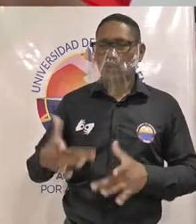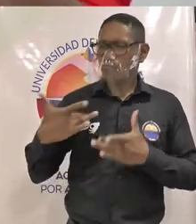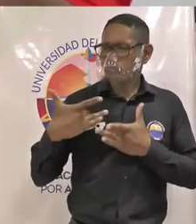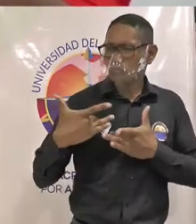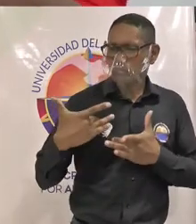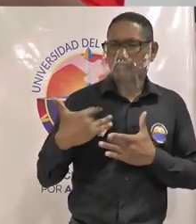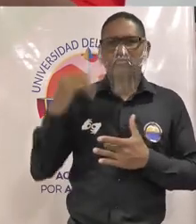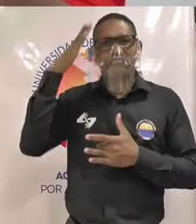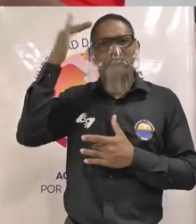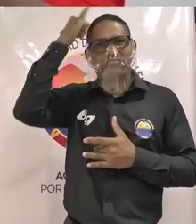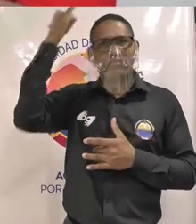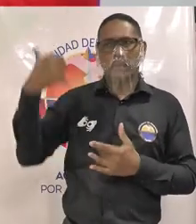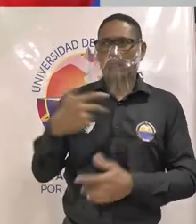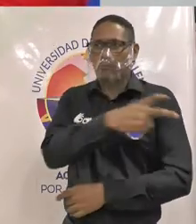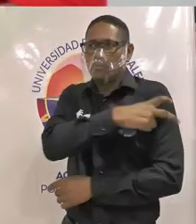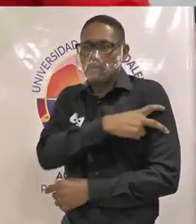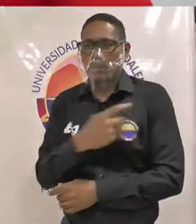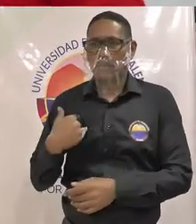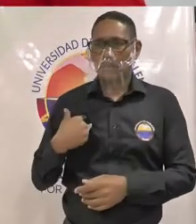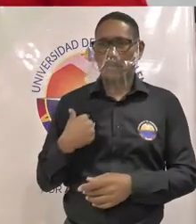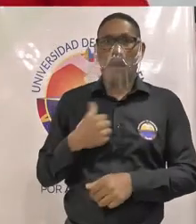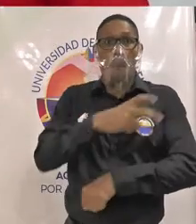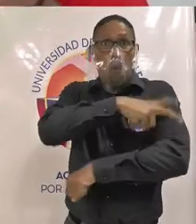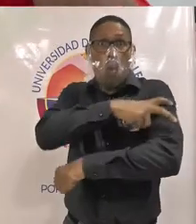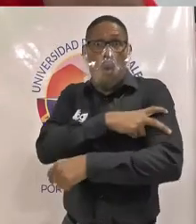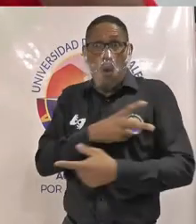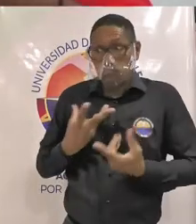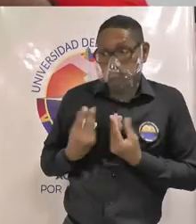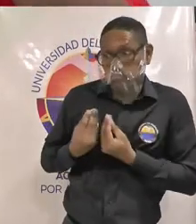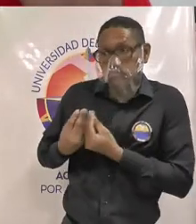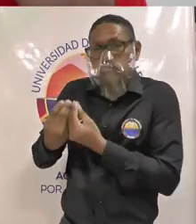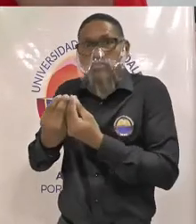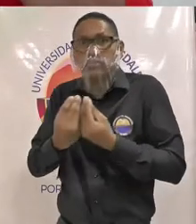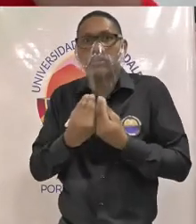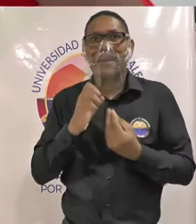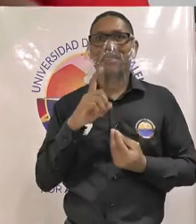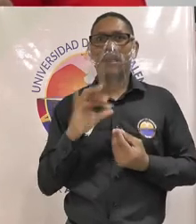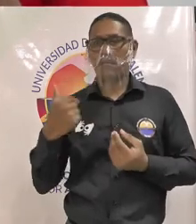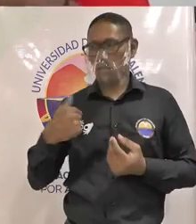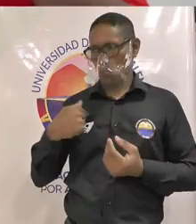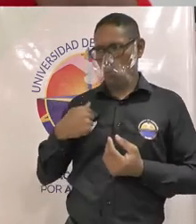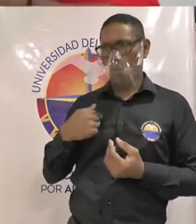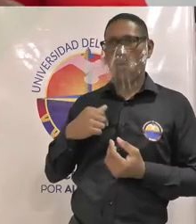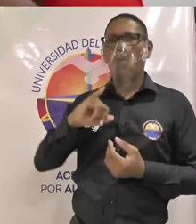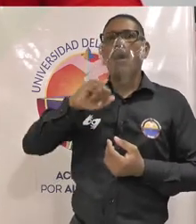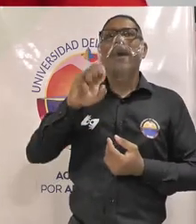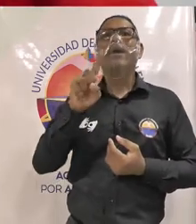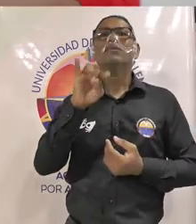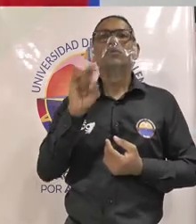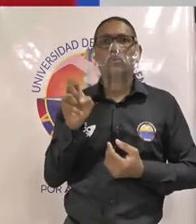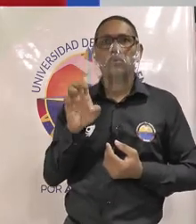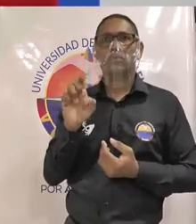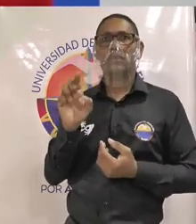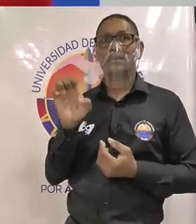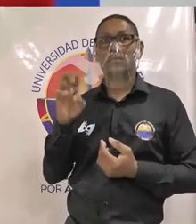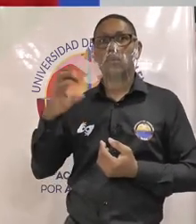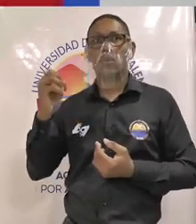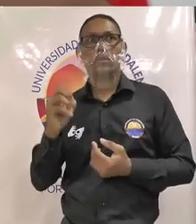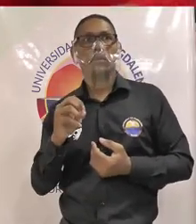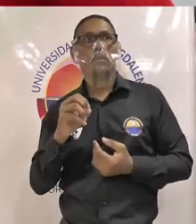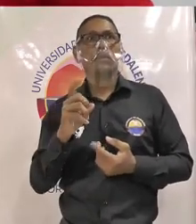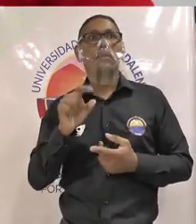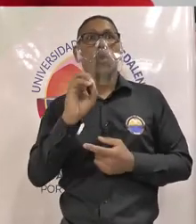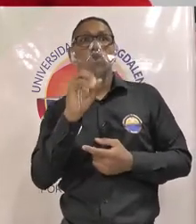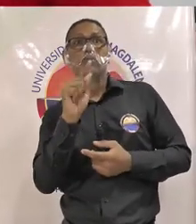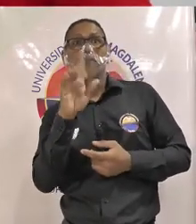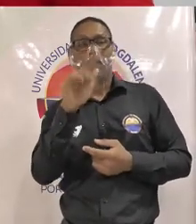será conformado por monitores como Edilmer mi persona como el compañero Jesús Escorcia que es candidato al Consejo Superior como Valdo lo invitamos a que